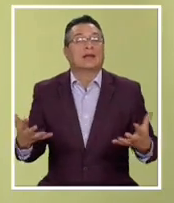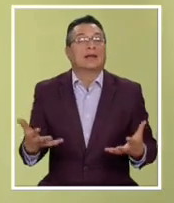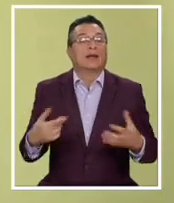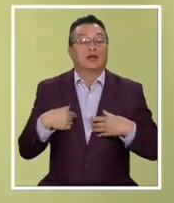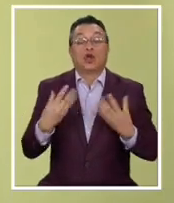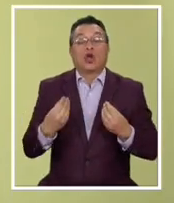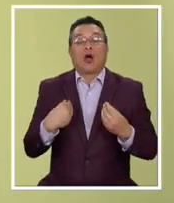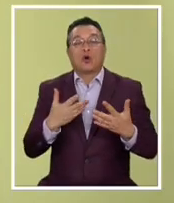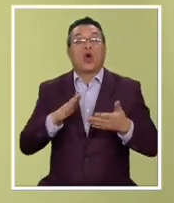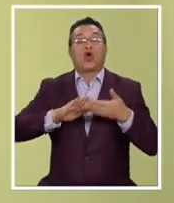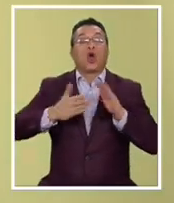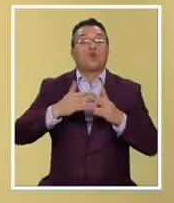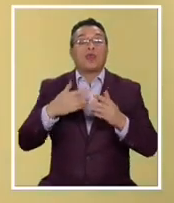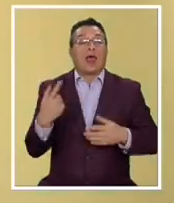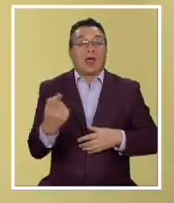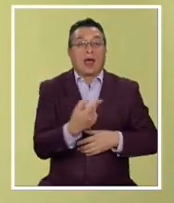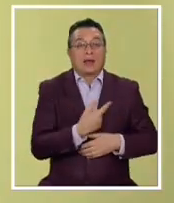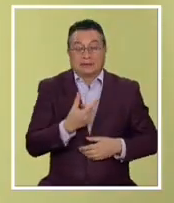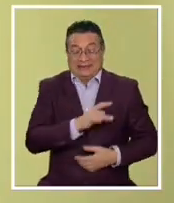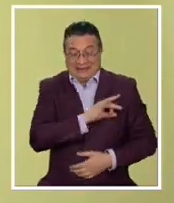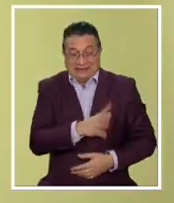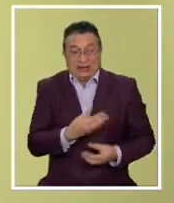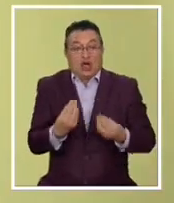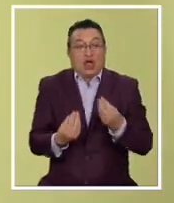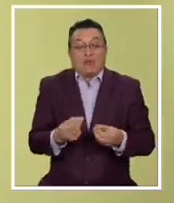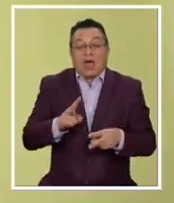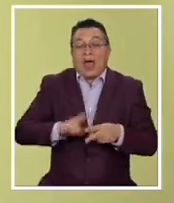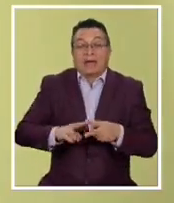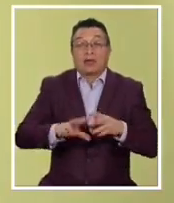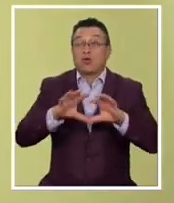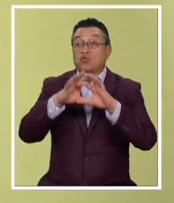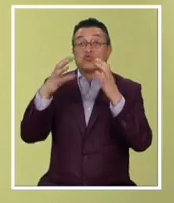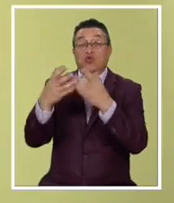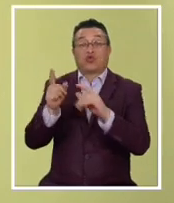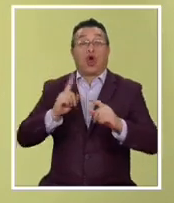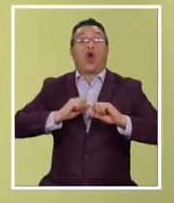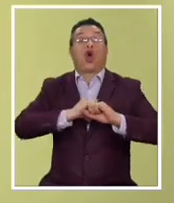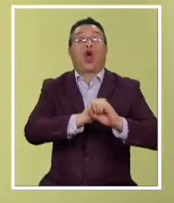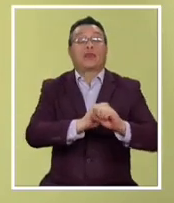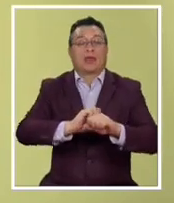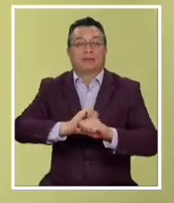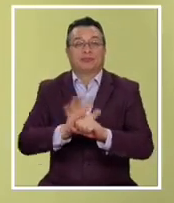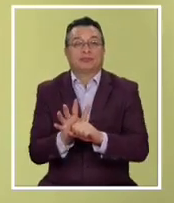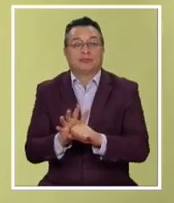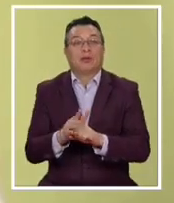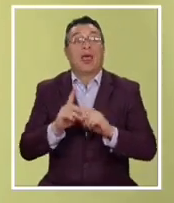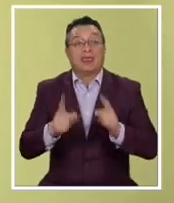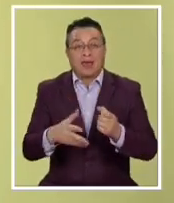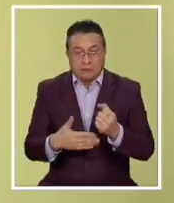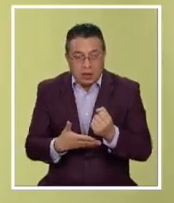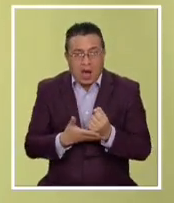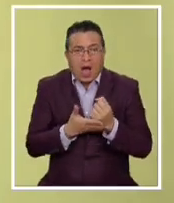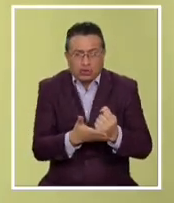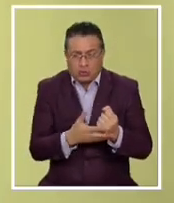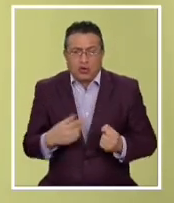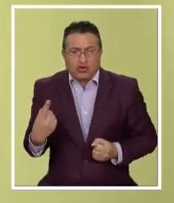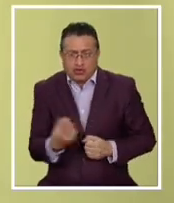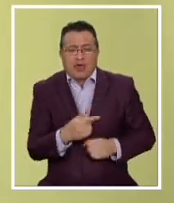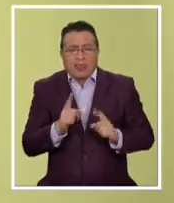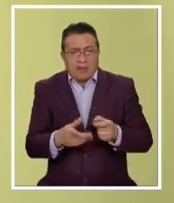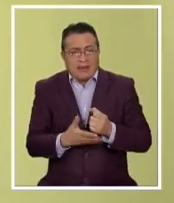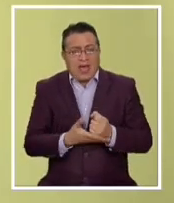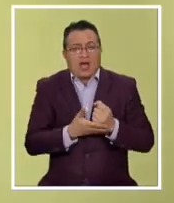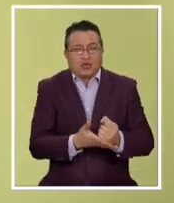enfrentando como comunidad y como población y como Chile, y en general el mundo, a esta pandemia. Tenemos que colaborar, aunque sea con este pequeño granito de arena,